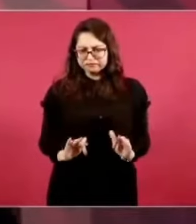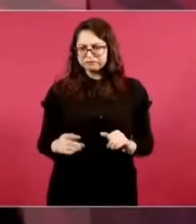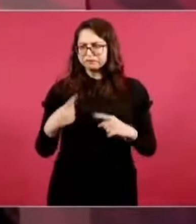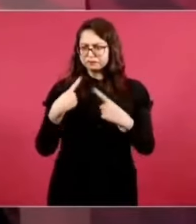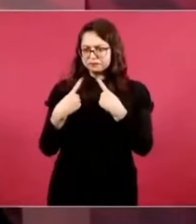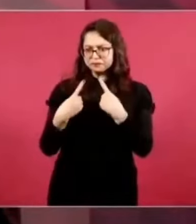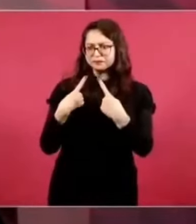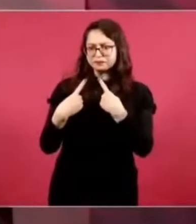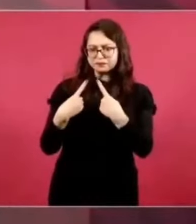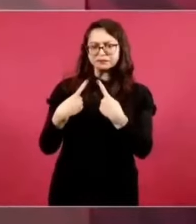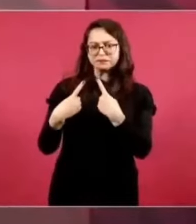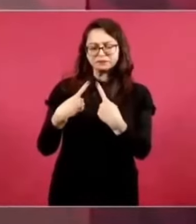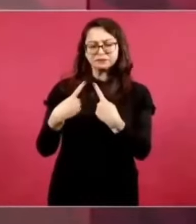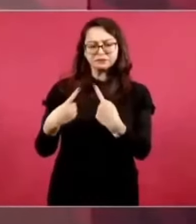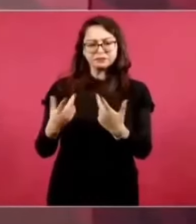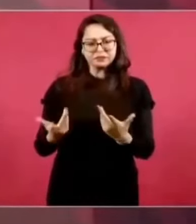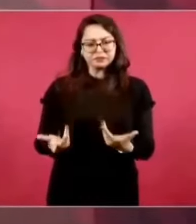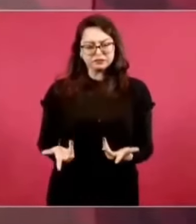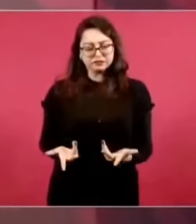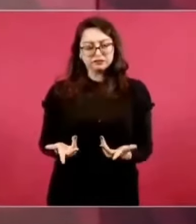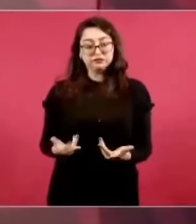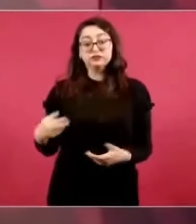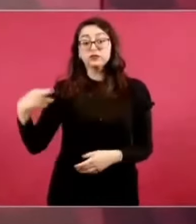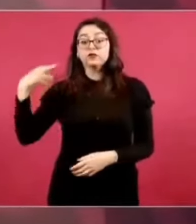tendríamos que aceptar de que